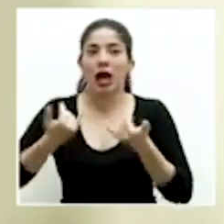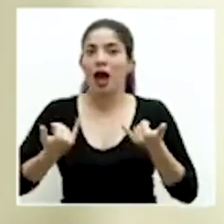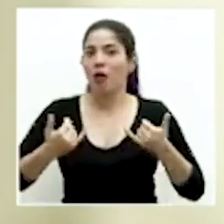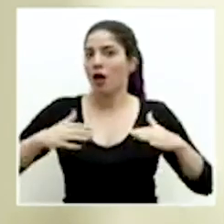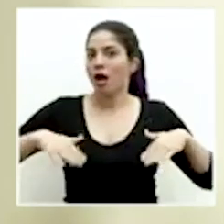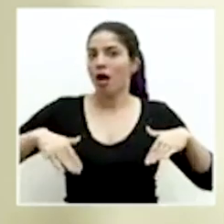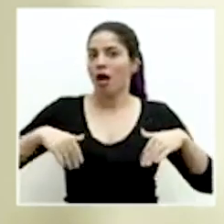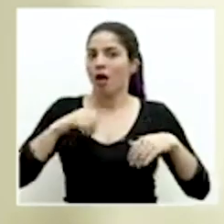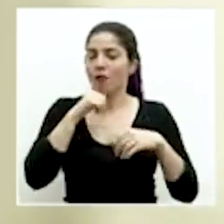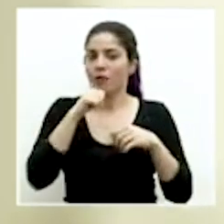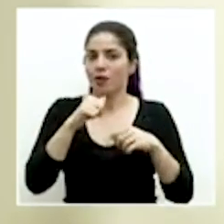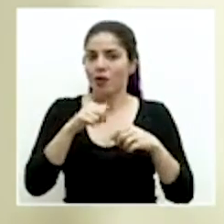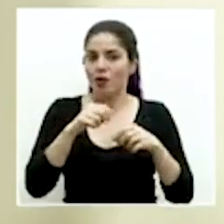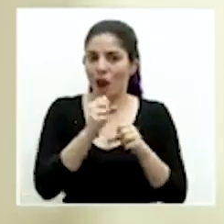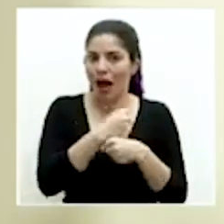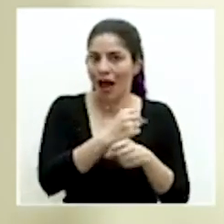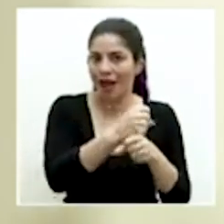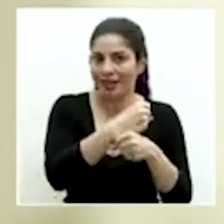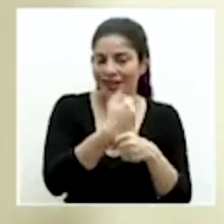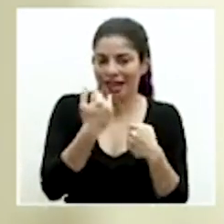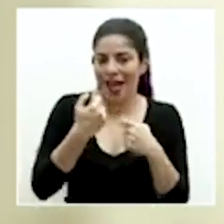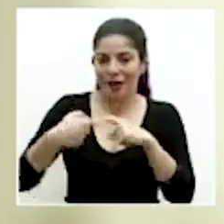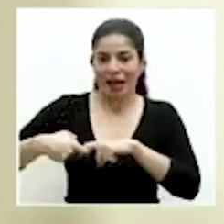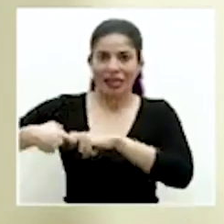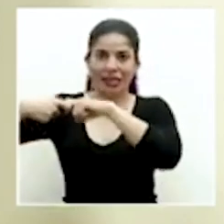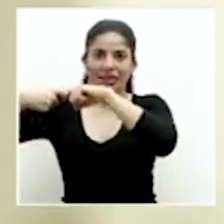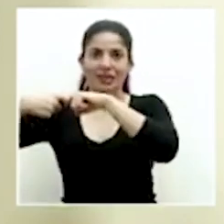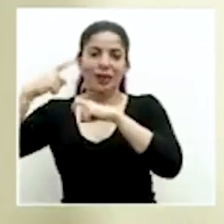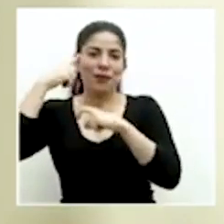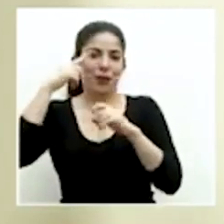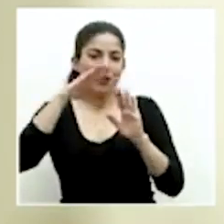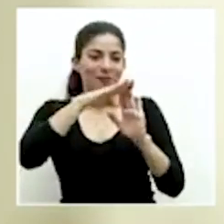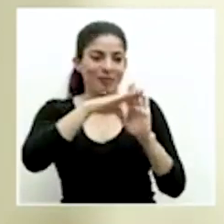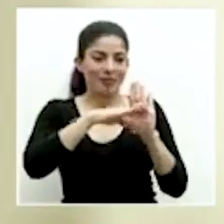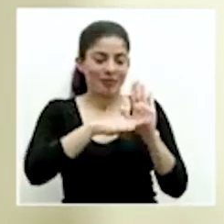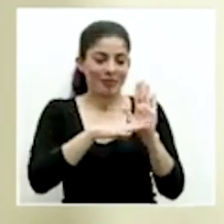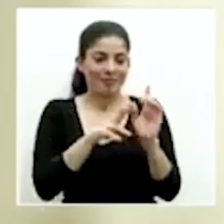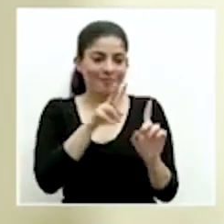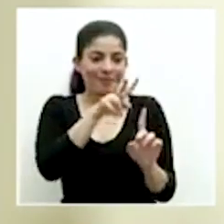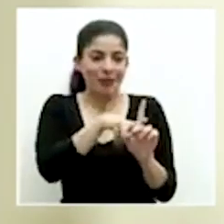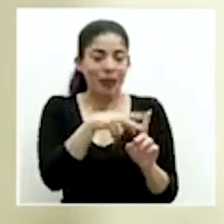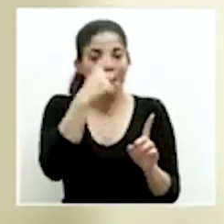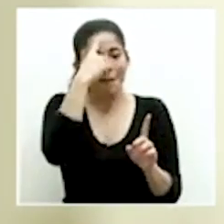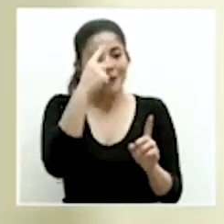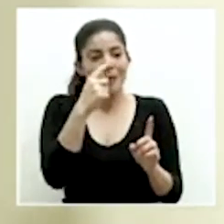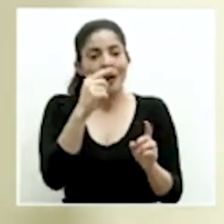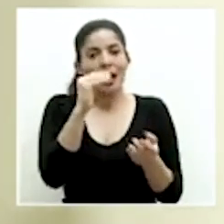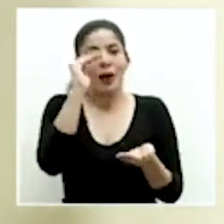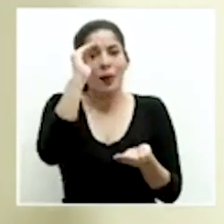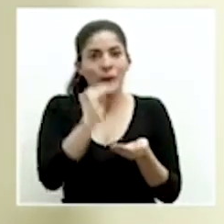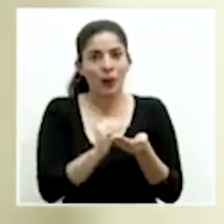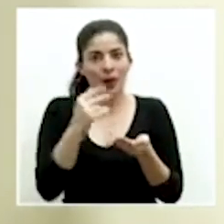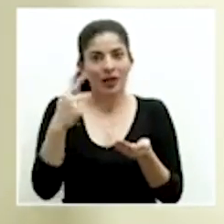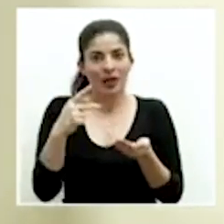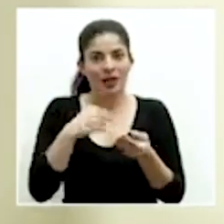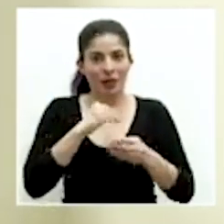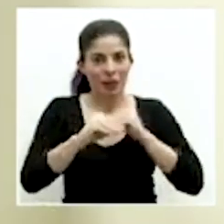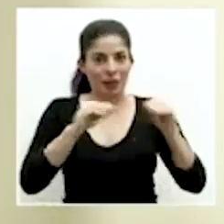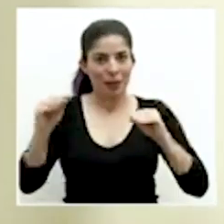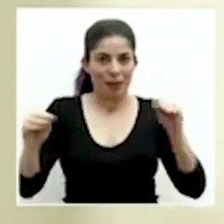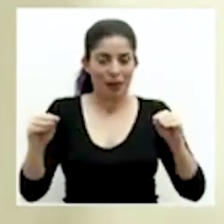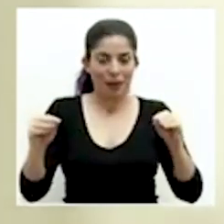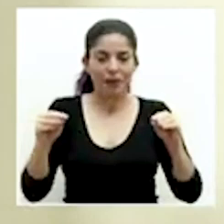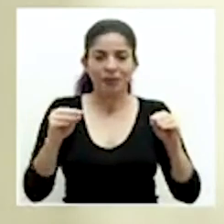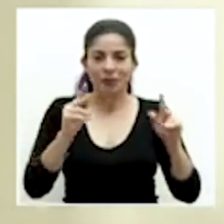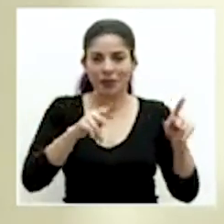haciendo a raíz de las medidas que hemos tomado para mitigar el riesgo de contagio de las